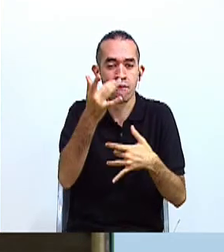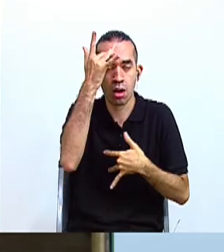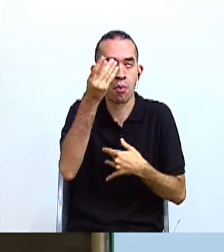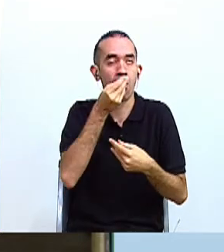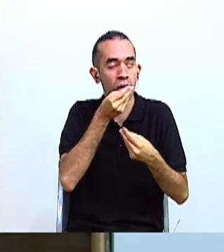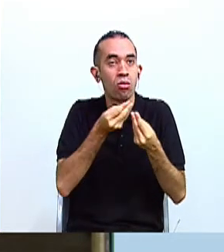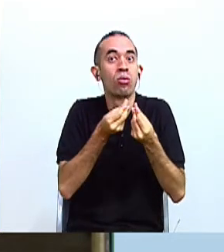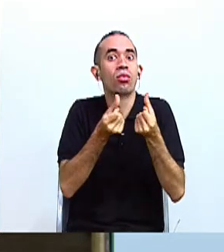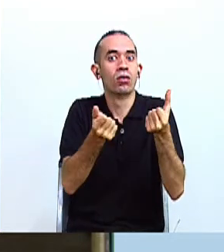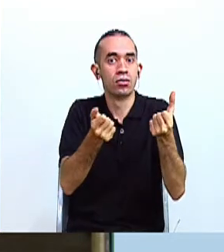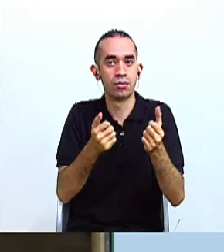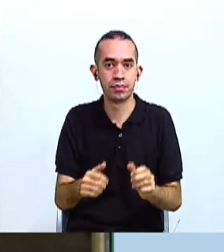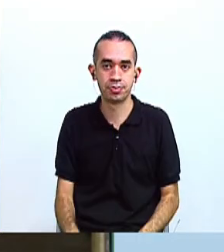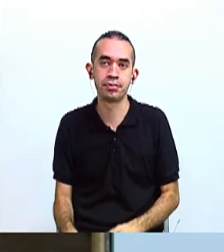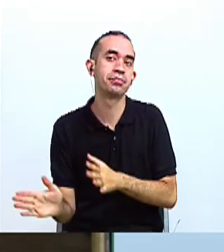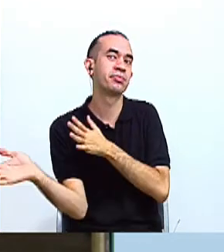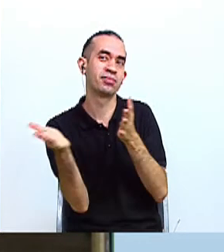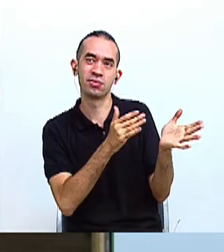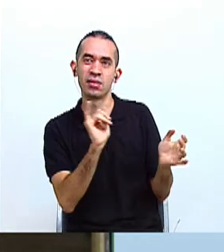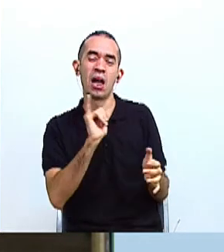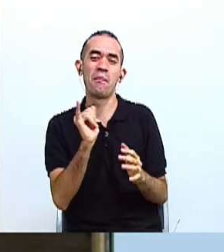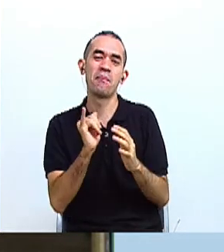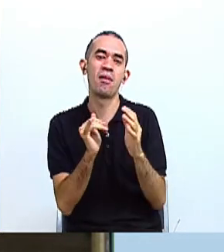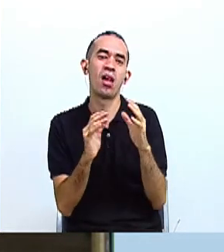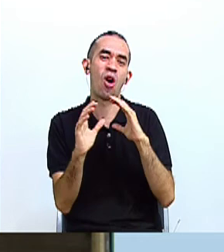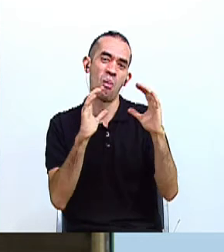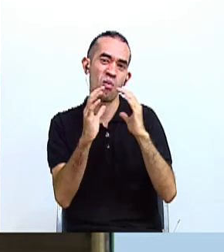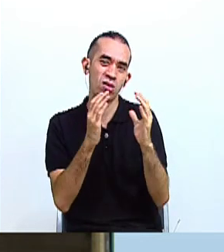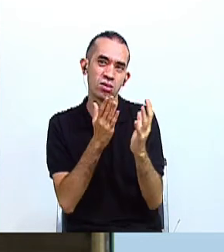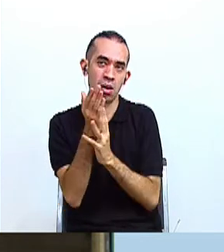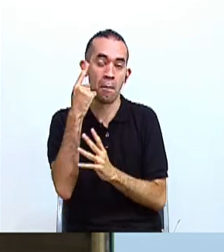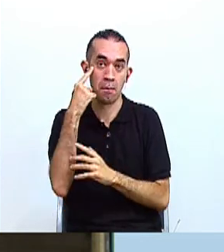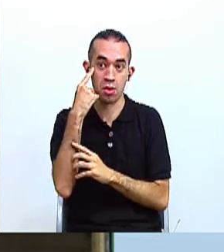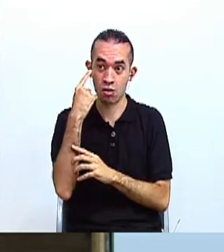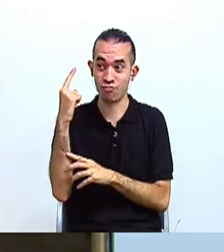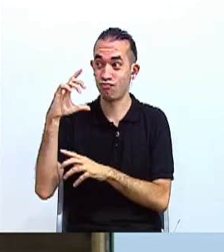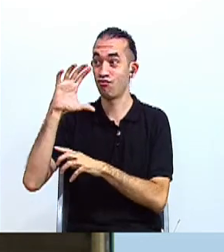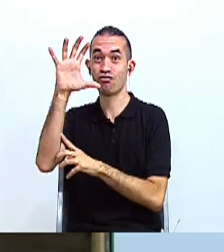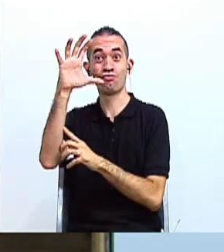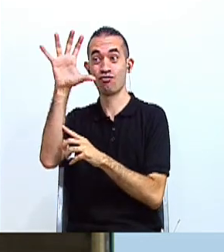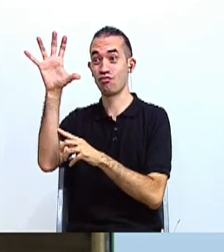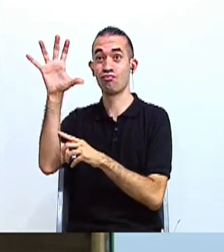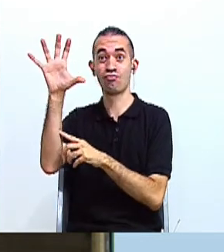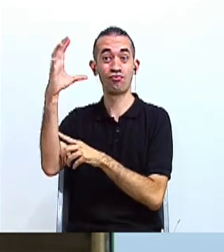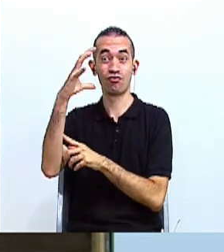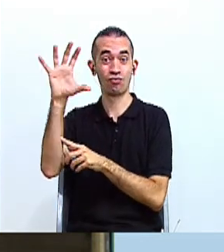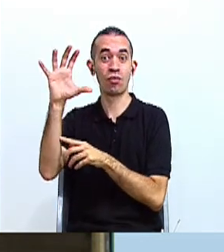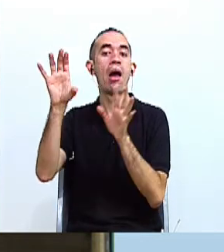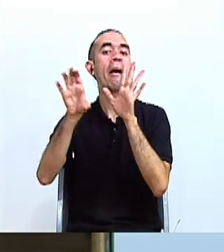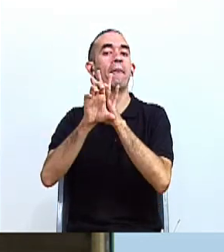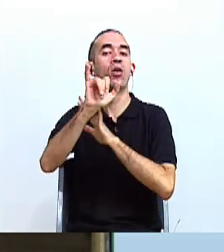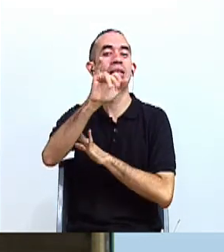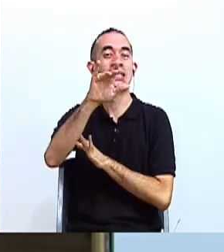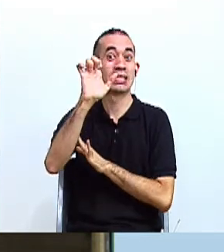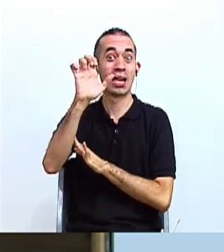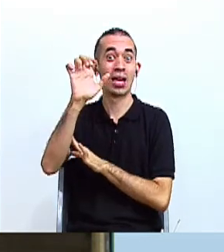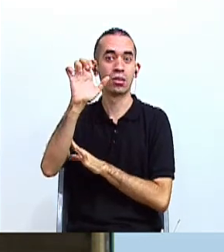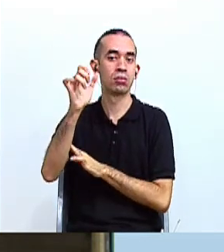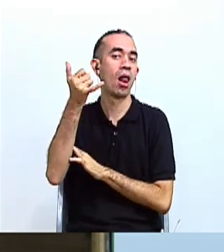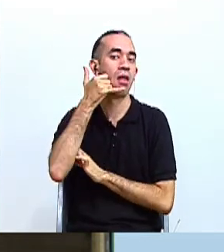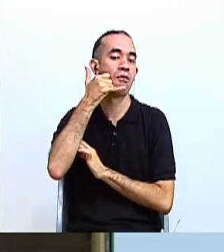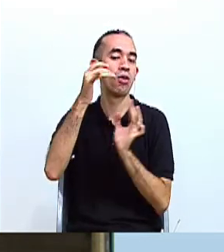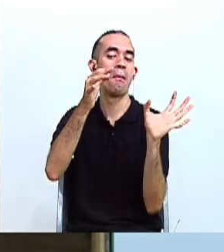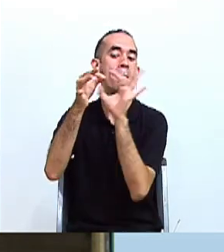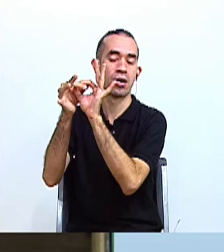también el problema de los medios de comunicación, aunque aquí vemos en esta antena los esfuerzos que hacen instituciones como el ICE para poder hacer llegar